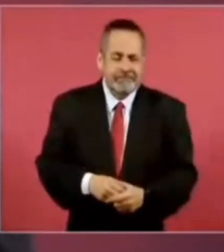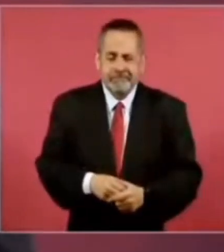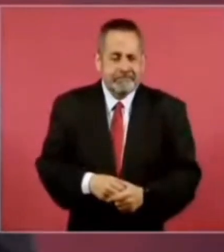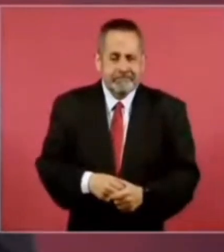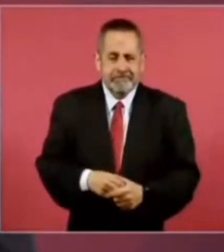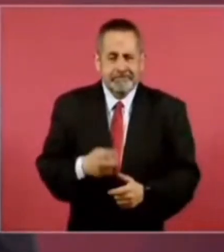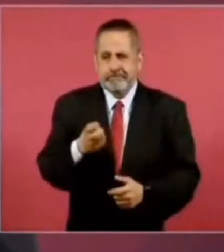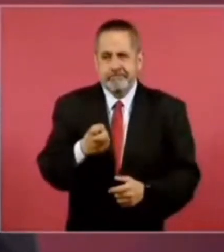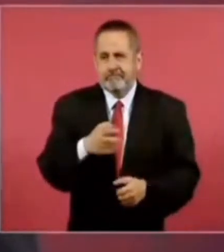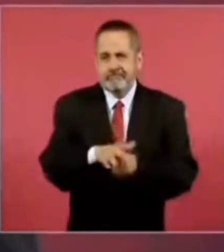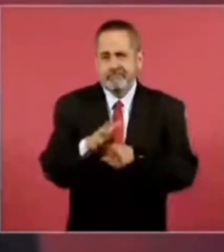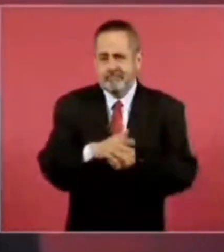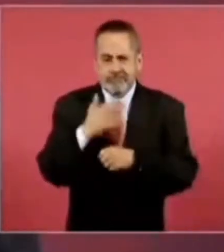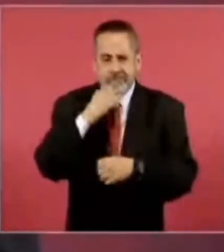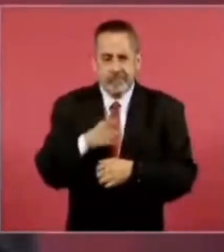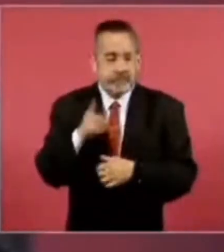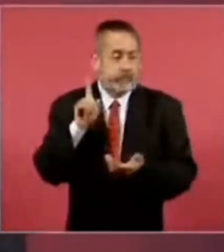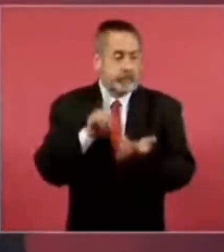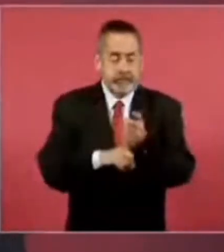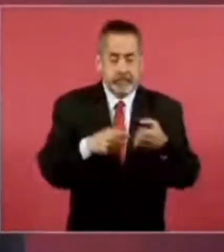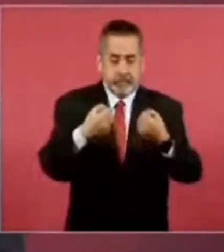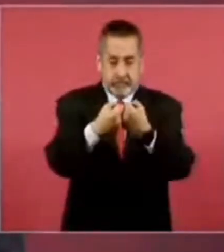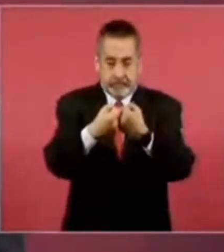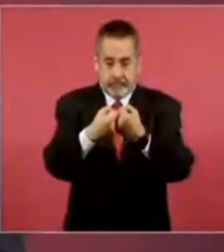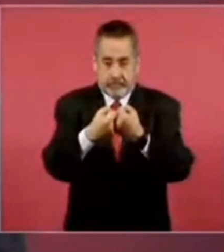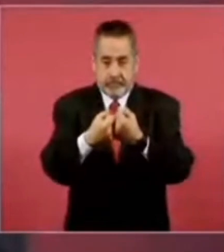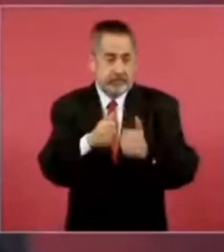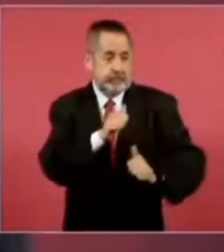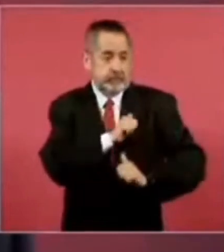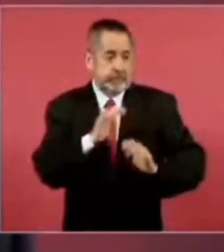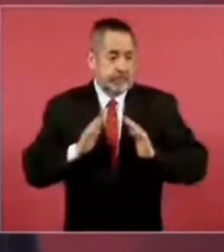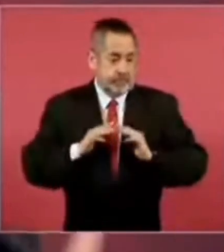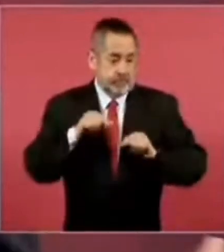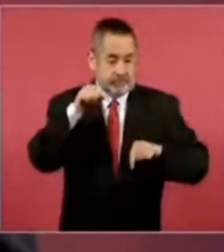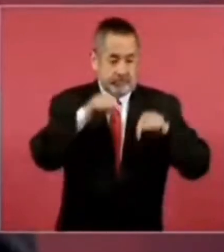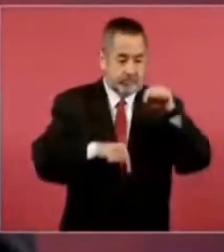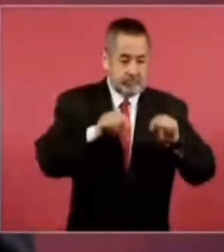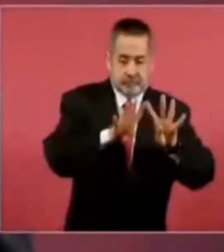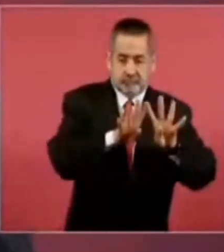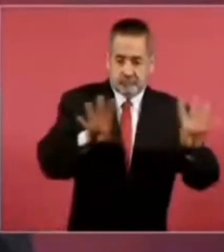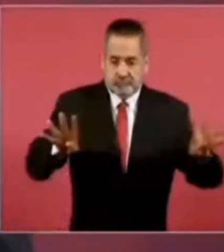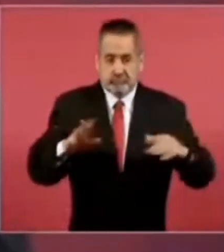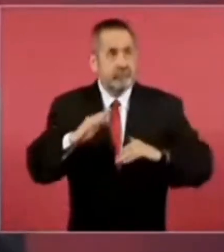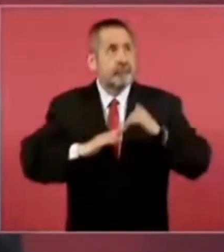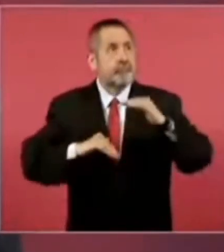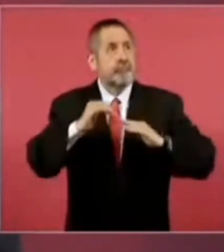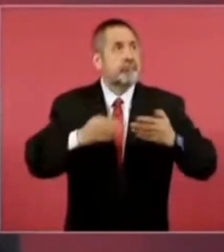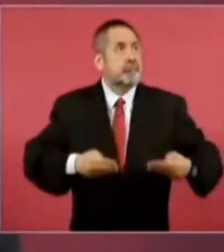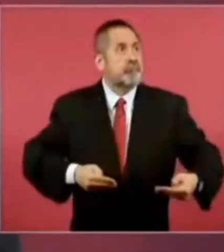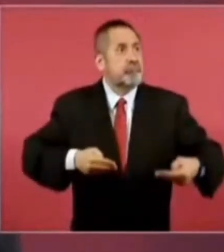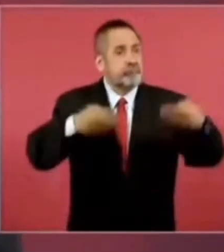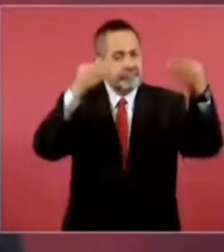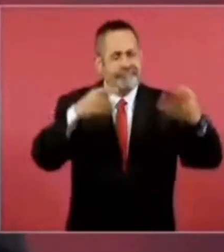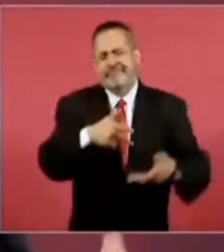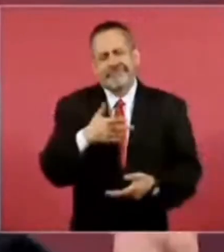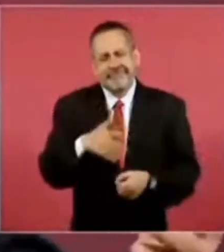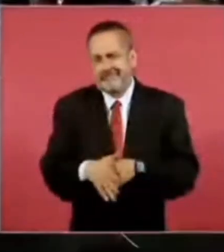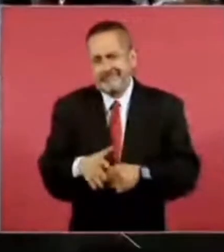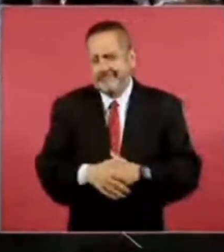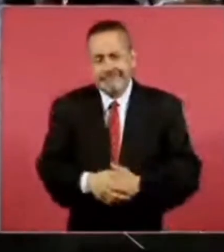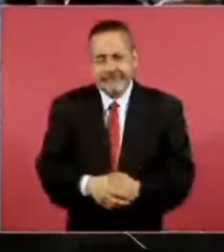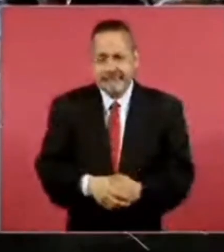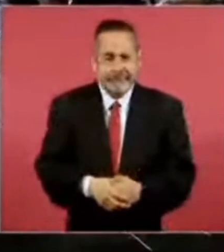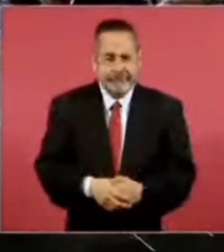mucho menos militarizando fronteras, construyendo muros. Hay que